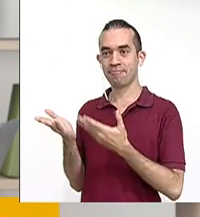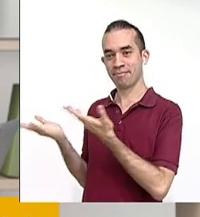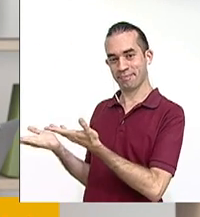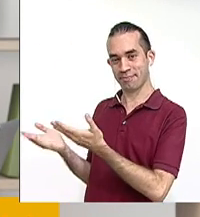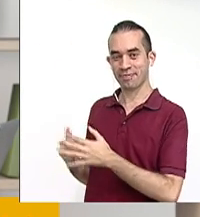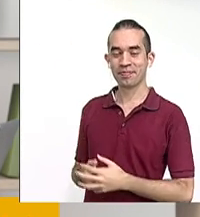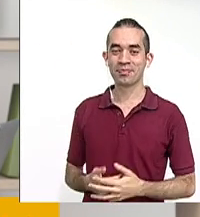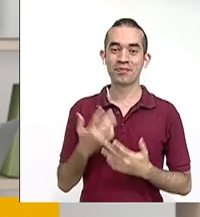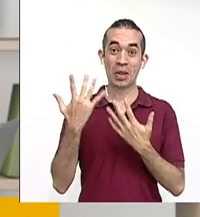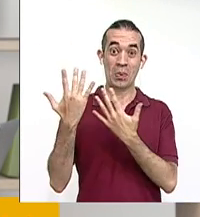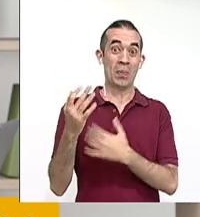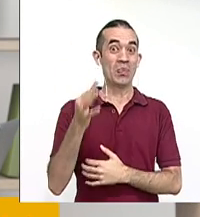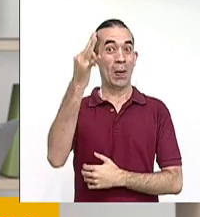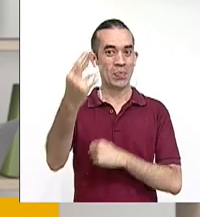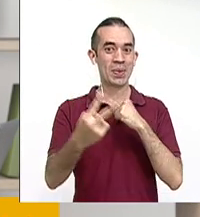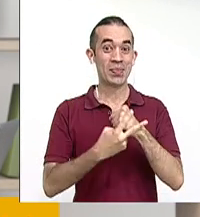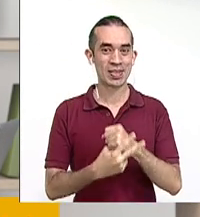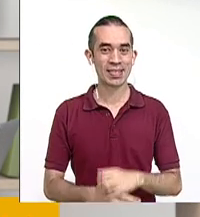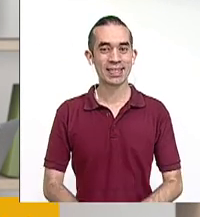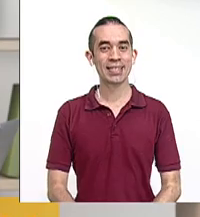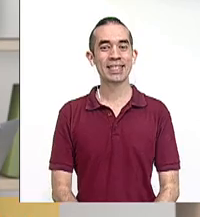Seidy Salazar Flores. Los espera a la próxima.